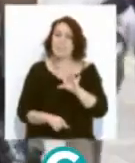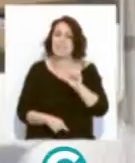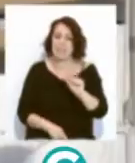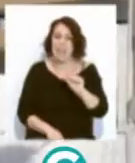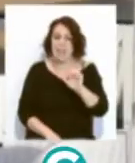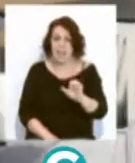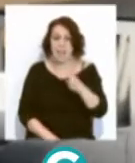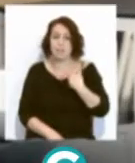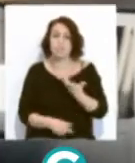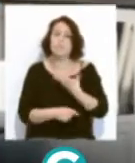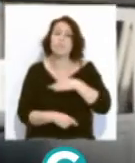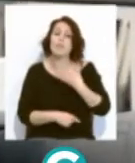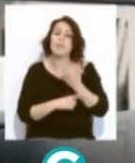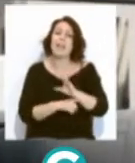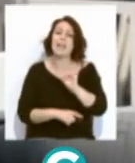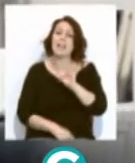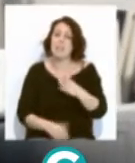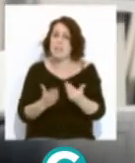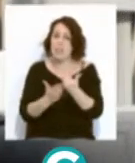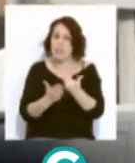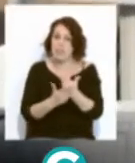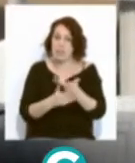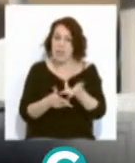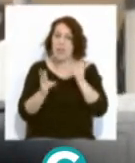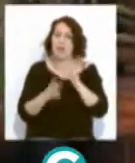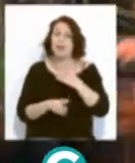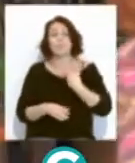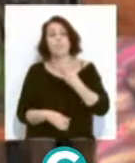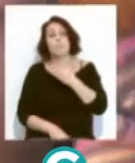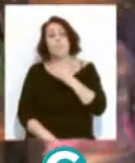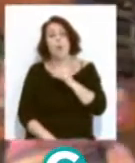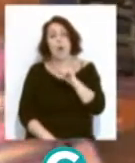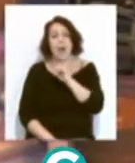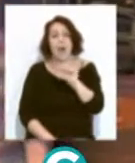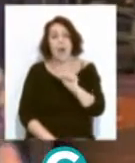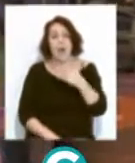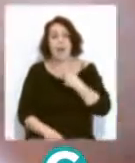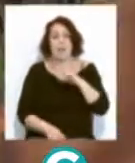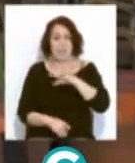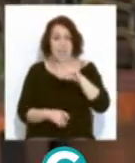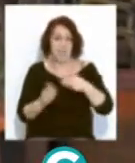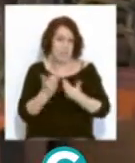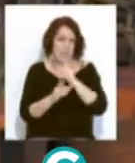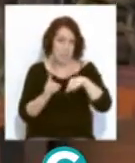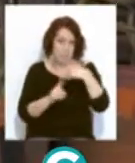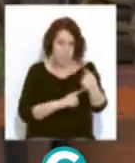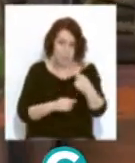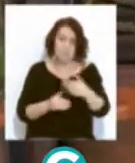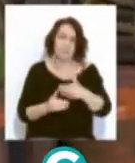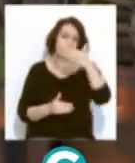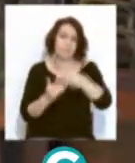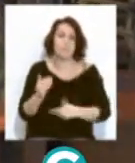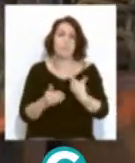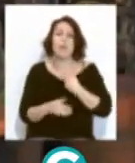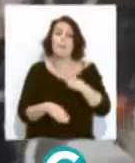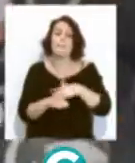presentación será de 15 días hábiles a partir del día siguiente a la publicación en el BOJA del extracto de la convocatoria y el plazo para resolver se